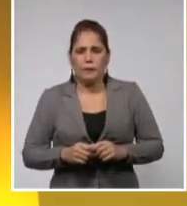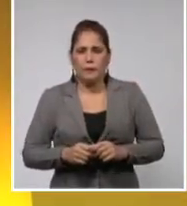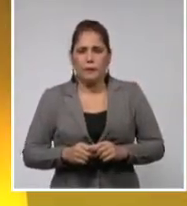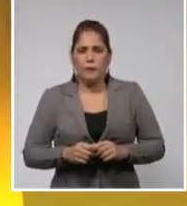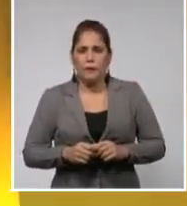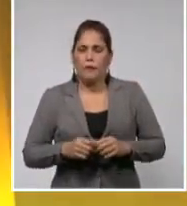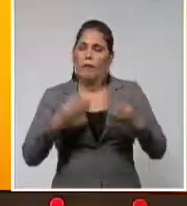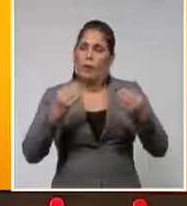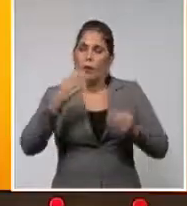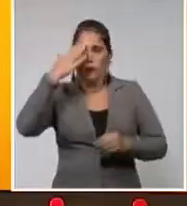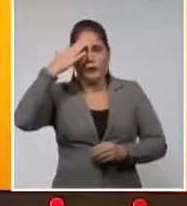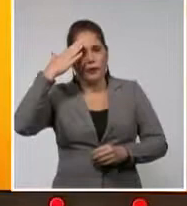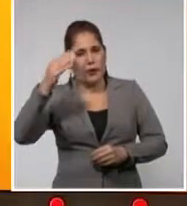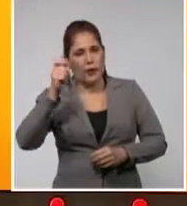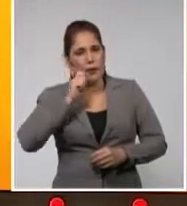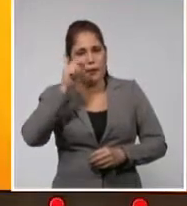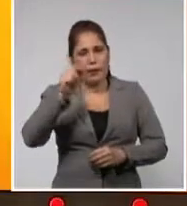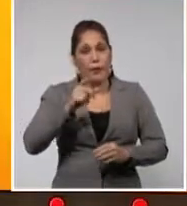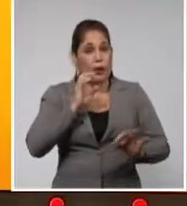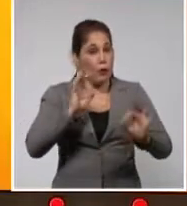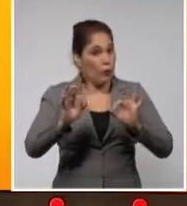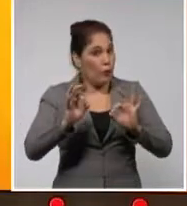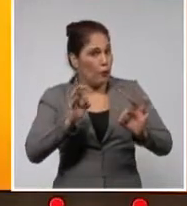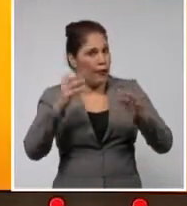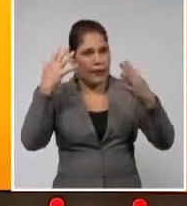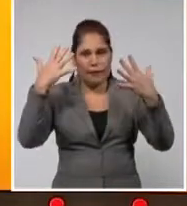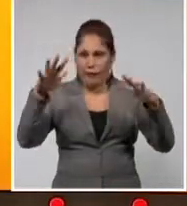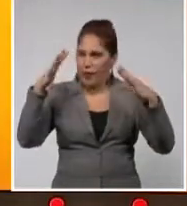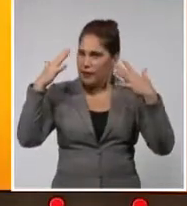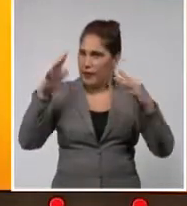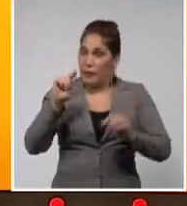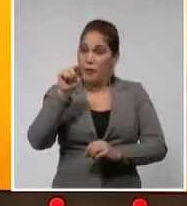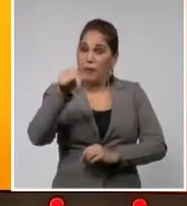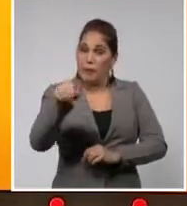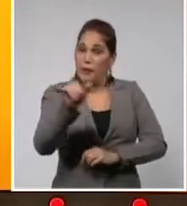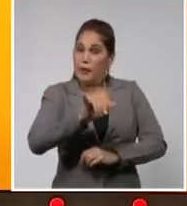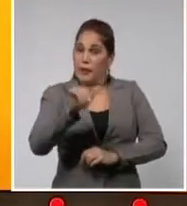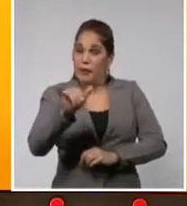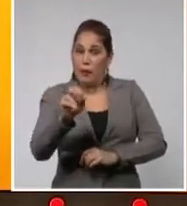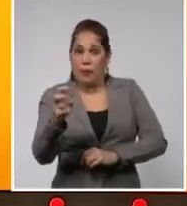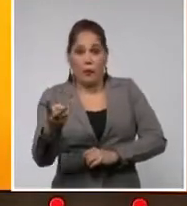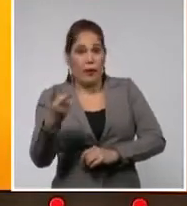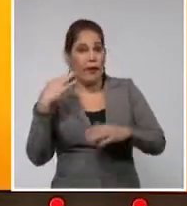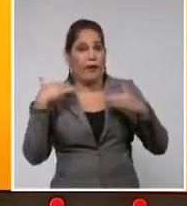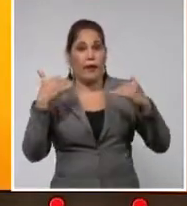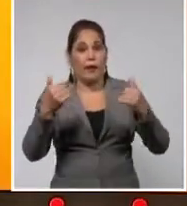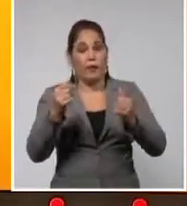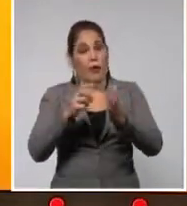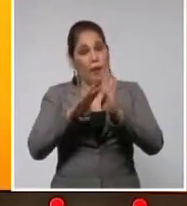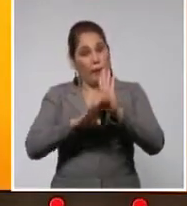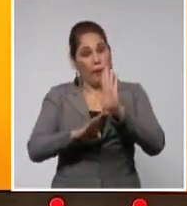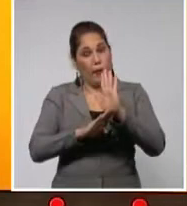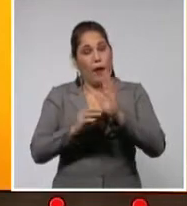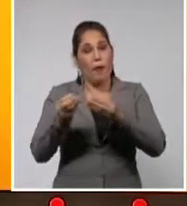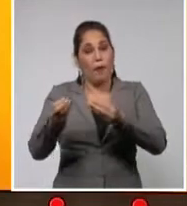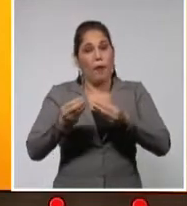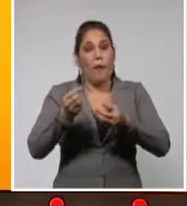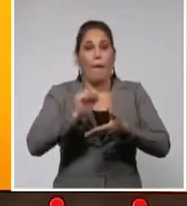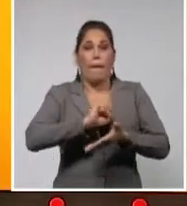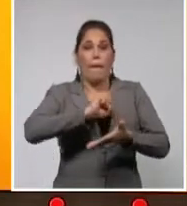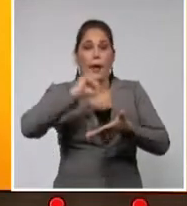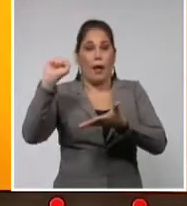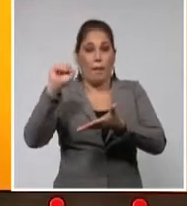Muchas gracias, Mara. Cuídate mucho. Y por cierto, muchas felicidades para ti y también para Gina González, la directora de tu programa, por haber recibido el premio